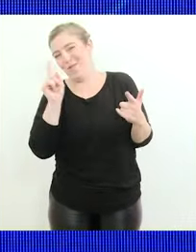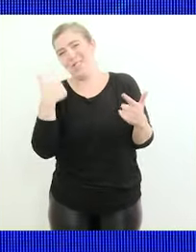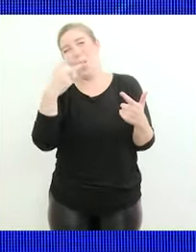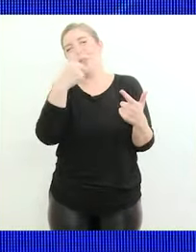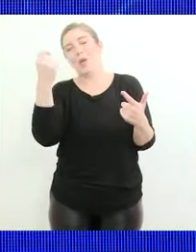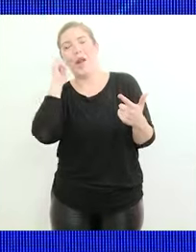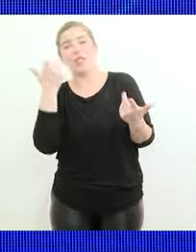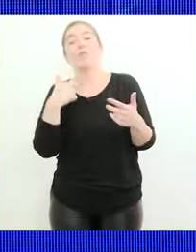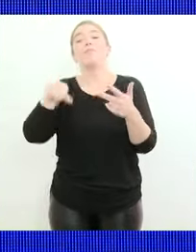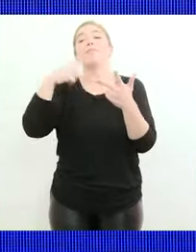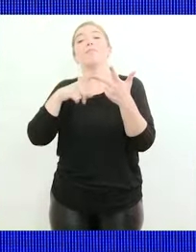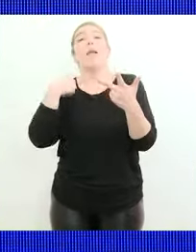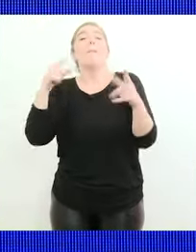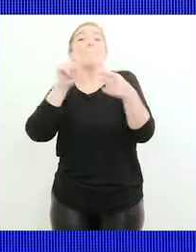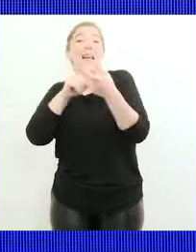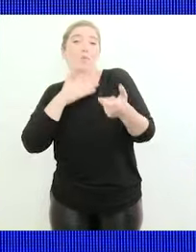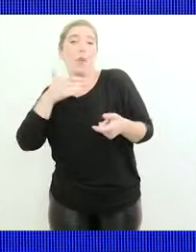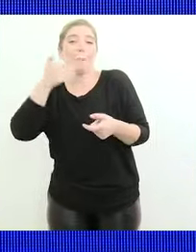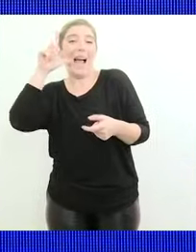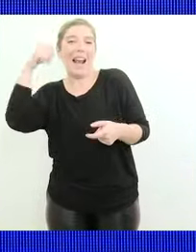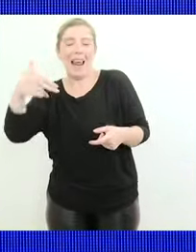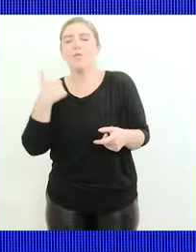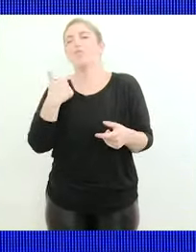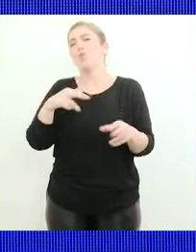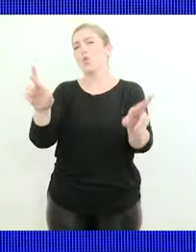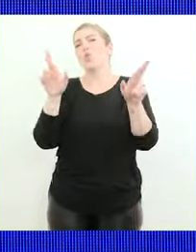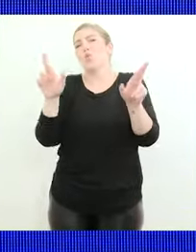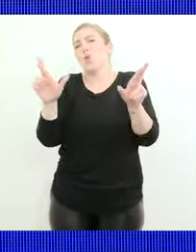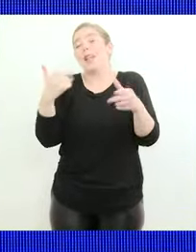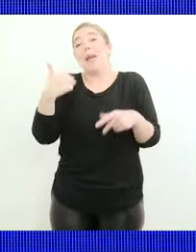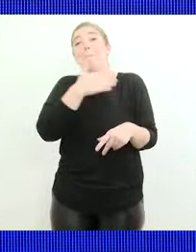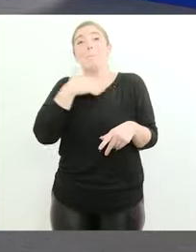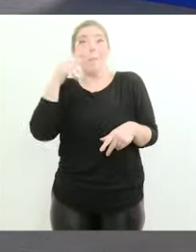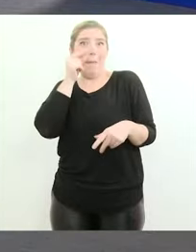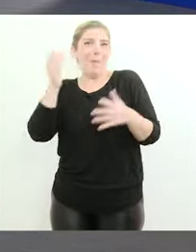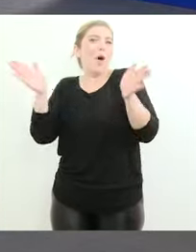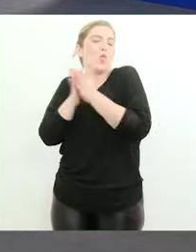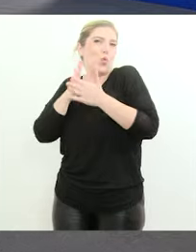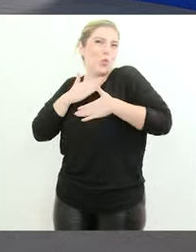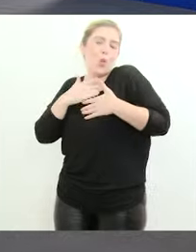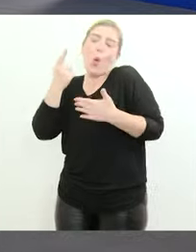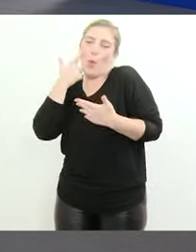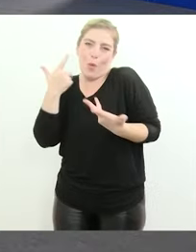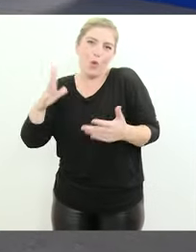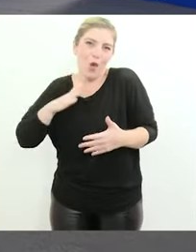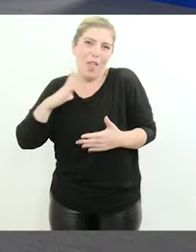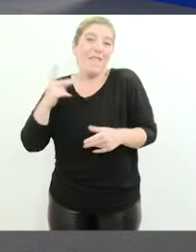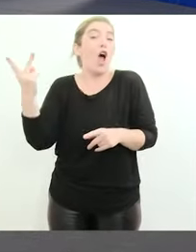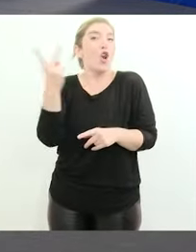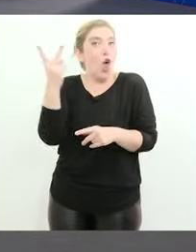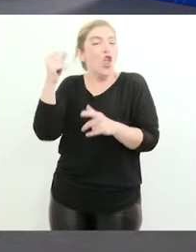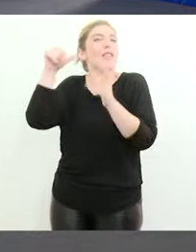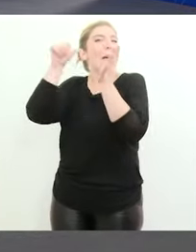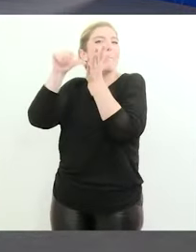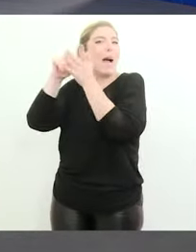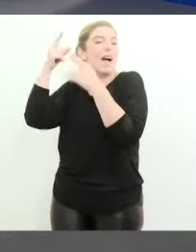Malena es mi esposa. Tengo la suerte de tener todavía a mis viejos, que son los dos inmigrantes.